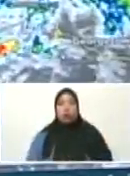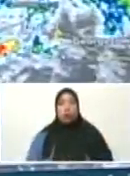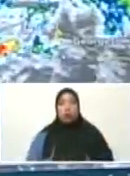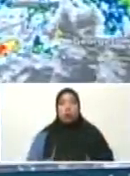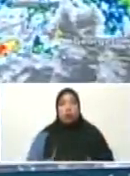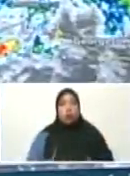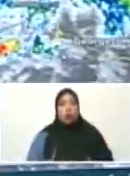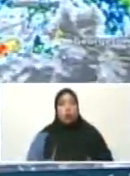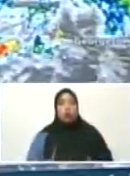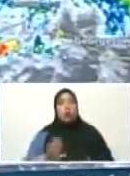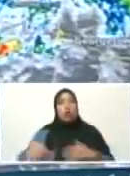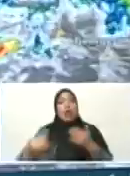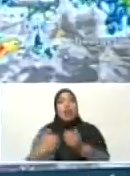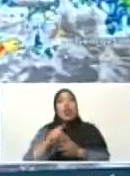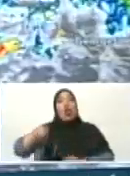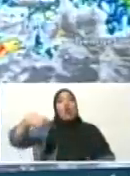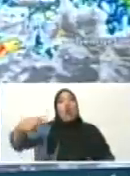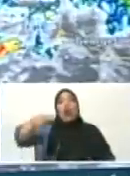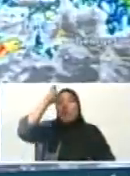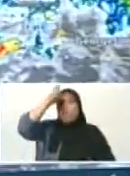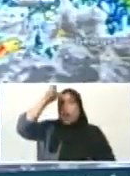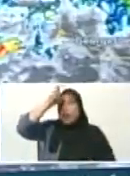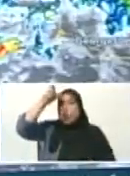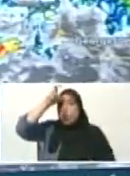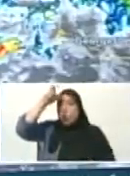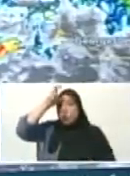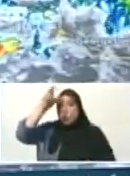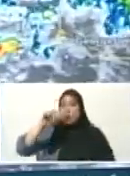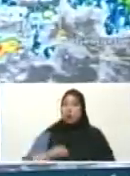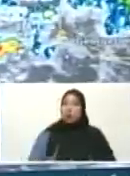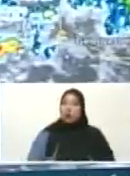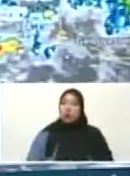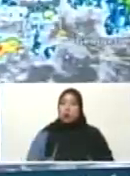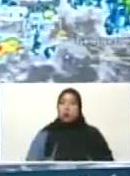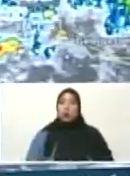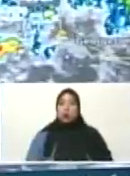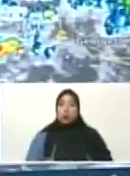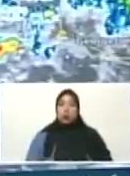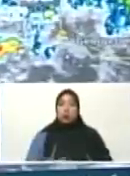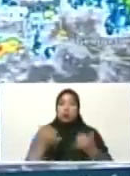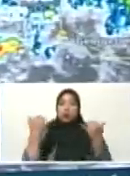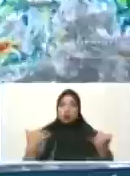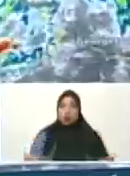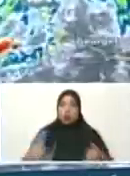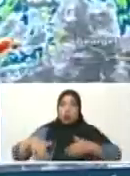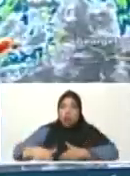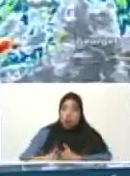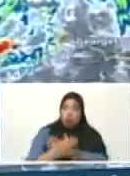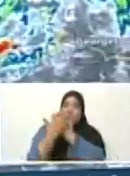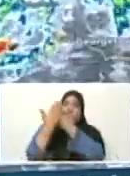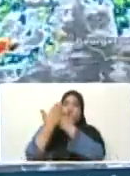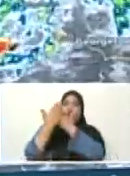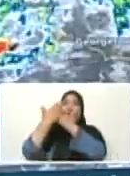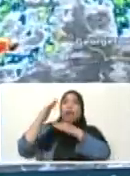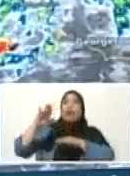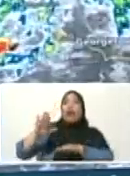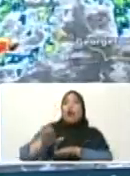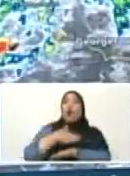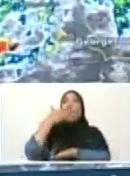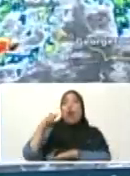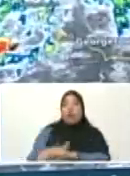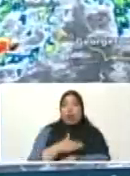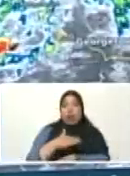hacia Falcón, entrando en Falcón en la hora de la madrugada del jueves, una o dos de la mañana.